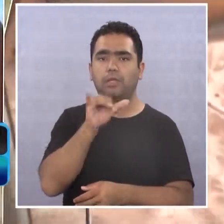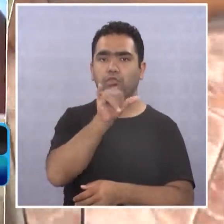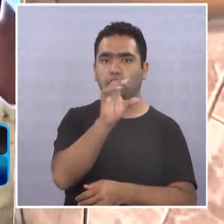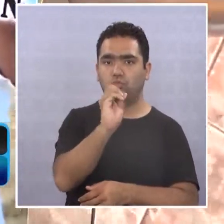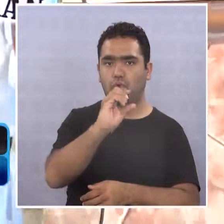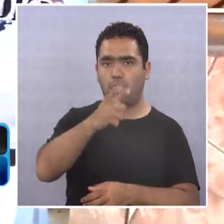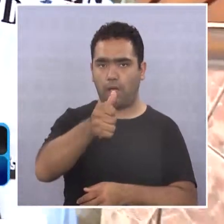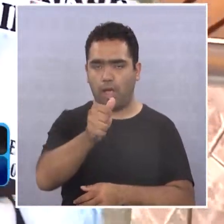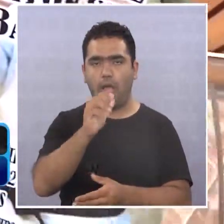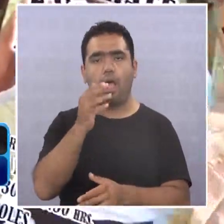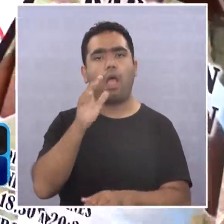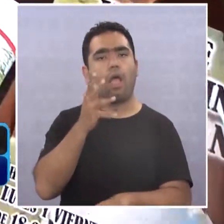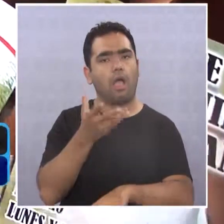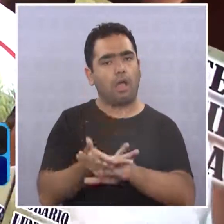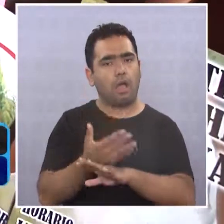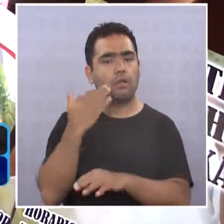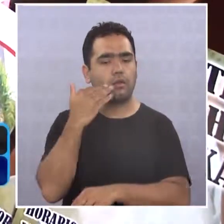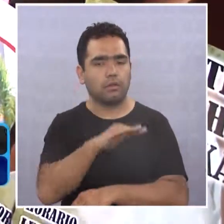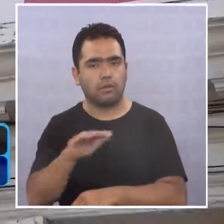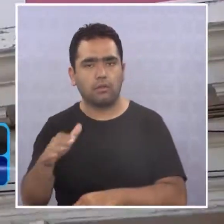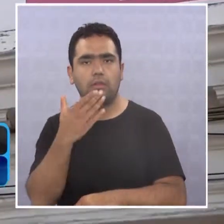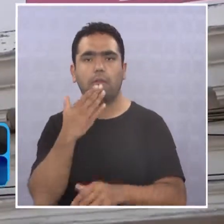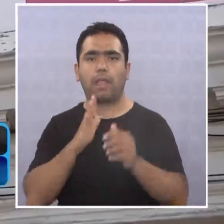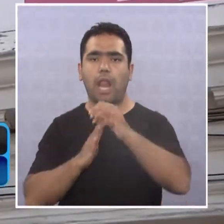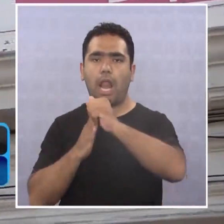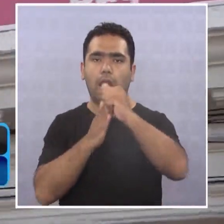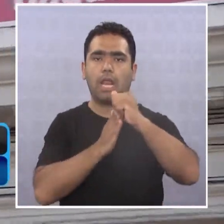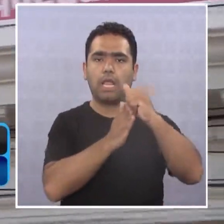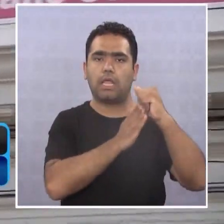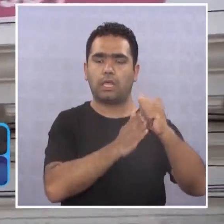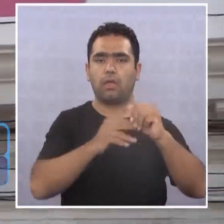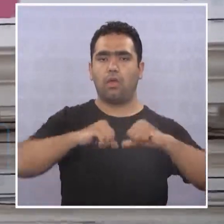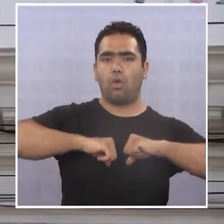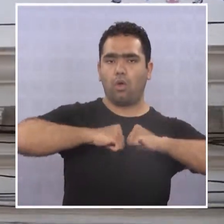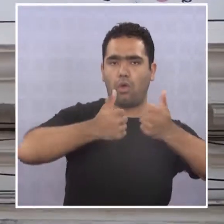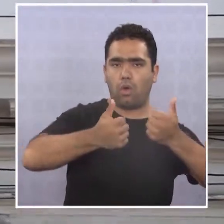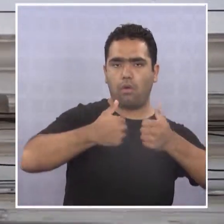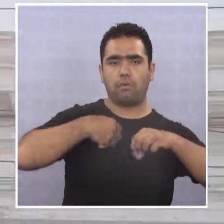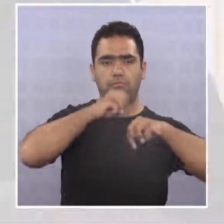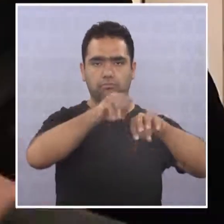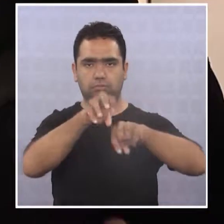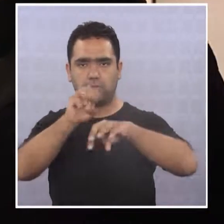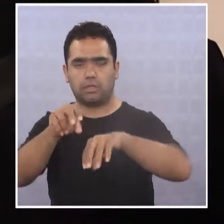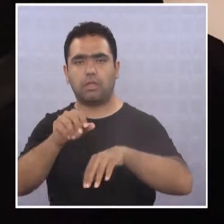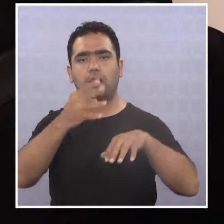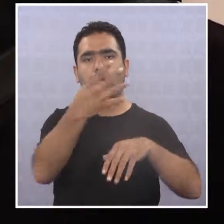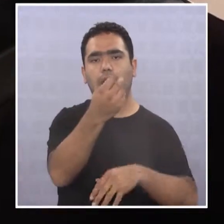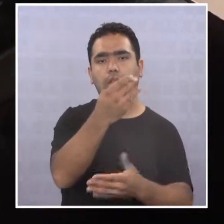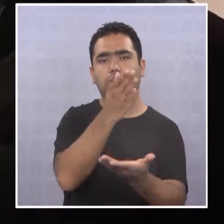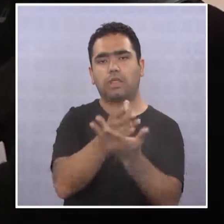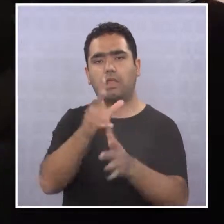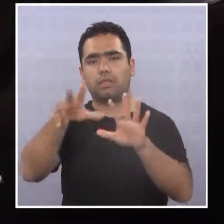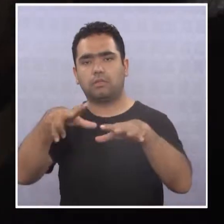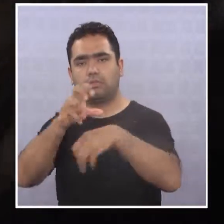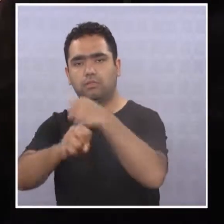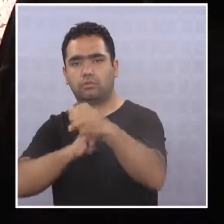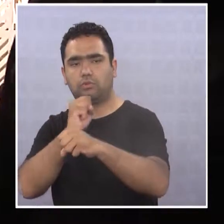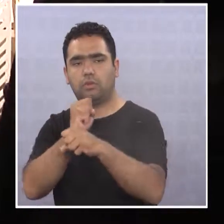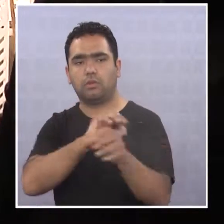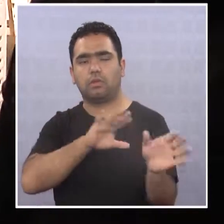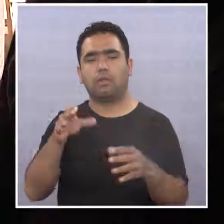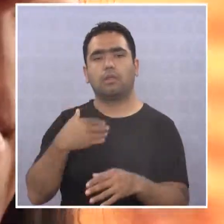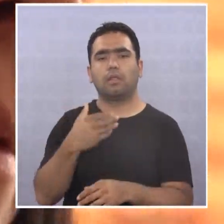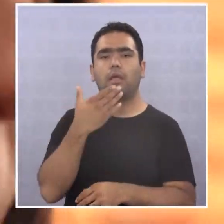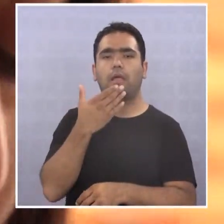pueden asistir niños, y un taller de liderazgo dirigido a jóvenes desde 14 a 18 años. En tanto, en el Consejo Nacional de la